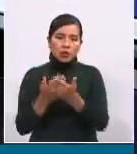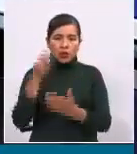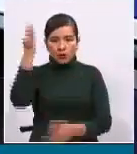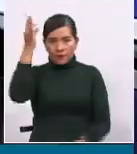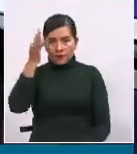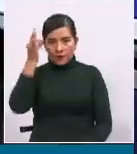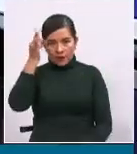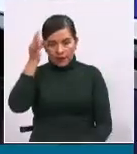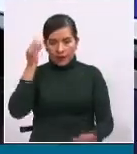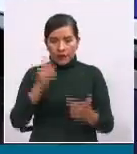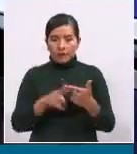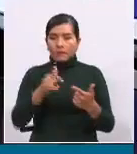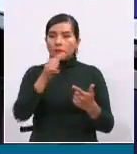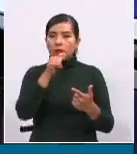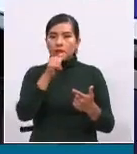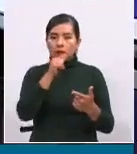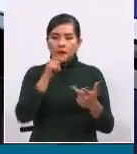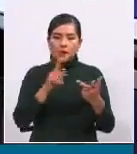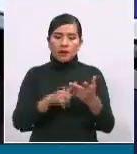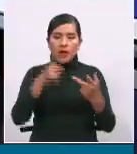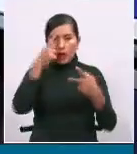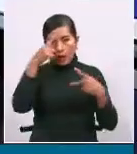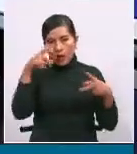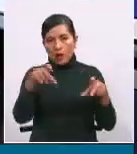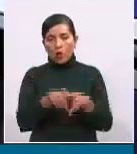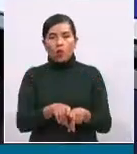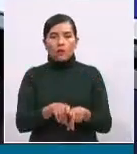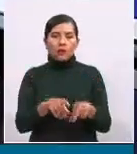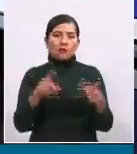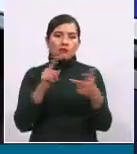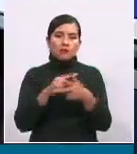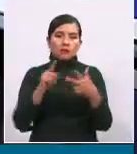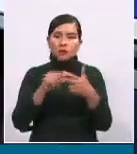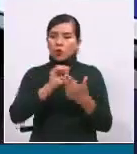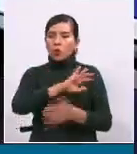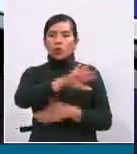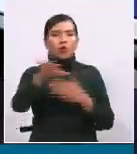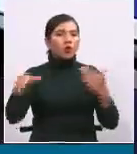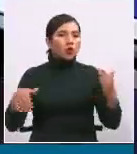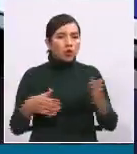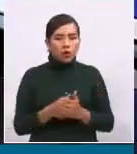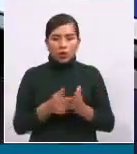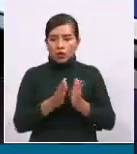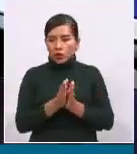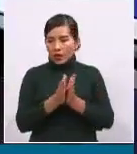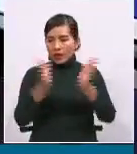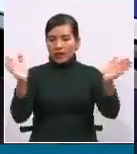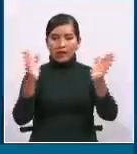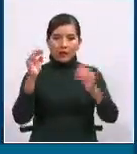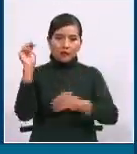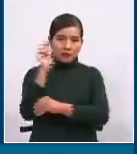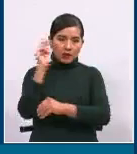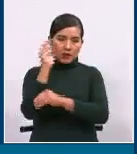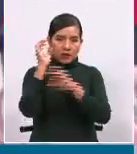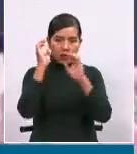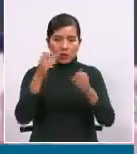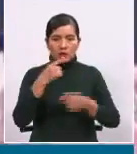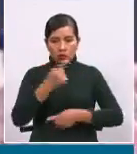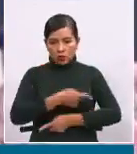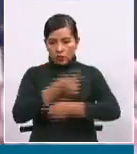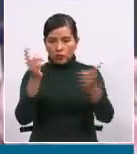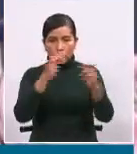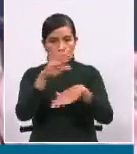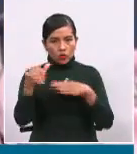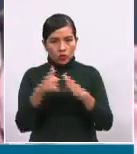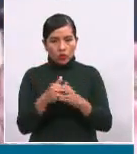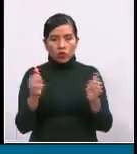unidades educativas privadas y para unidades educativas de convenio. Entonces, de manera general, el ente rector del Ministerio de Educación, a través de las